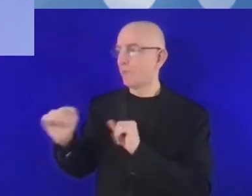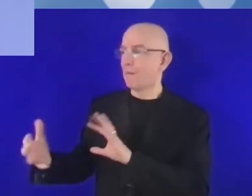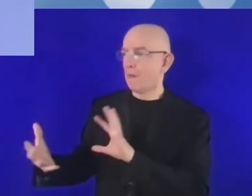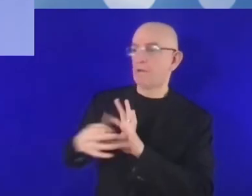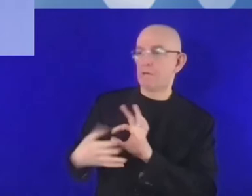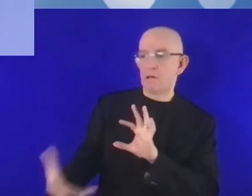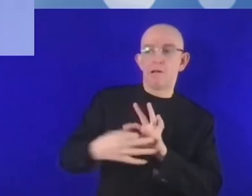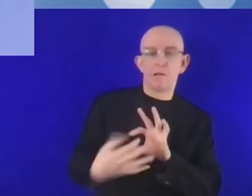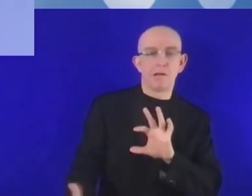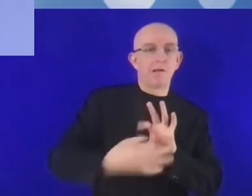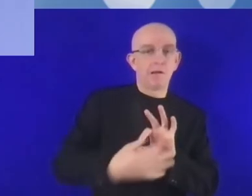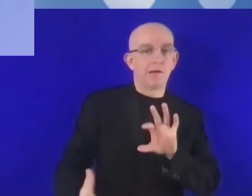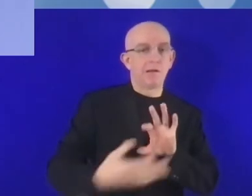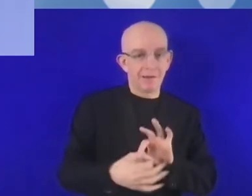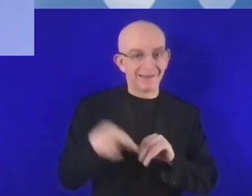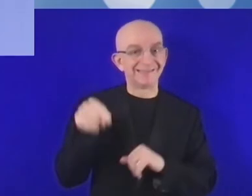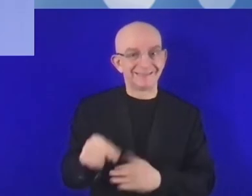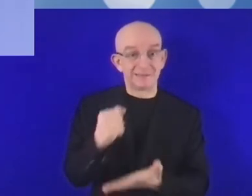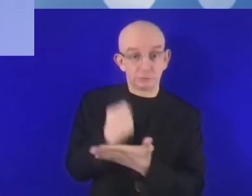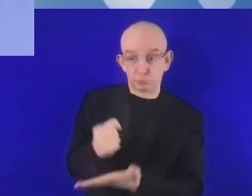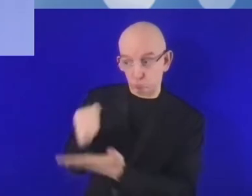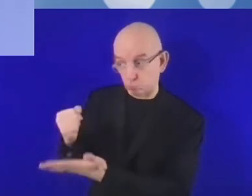surge en el camino.